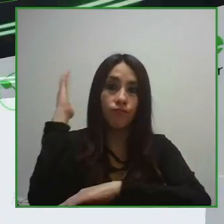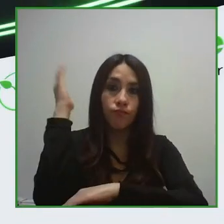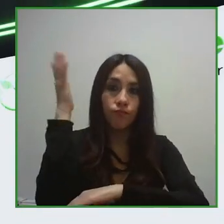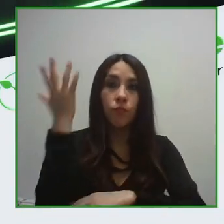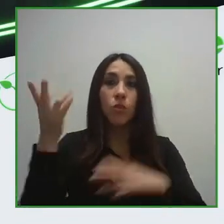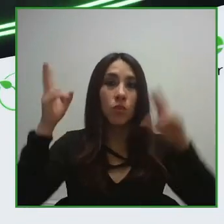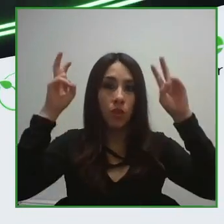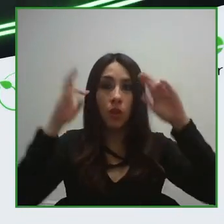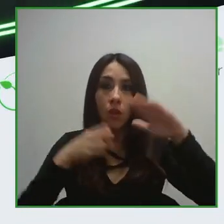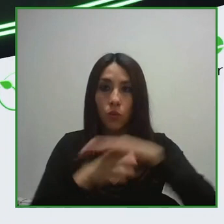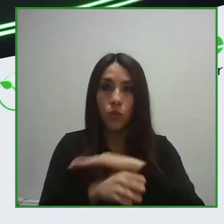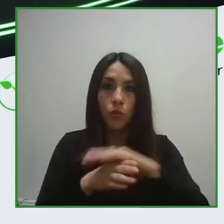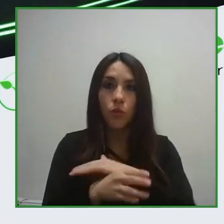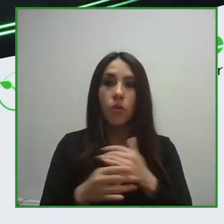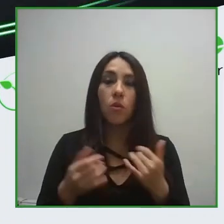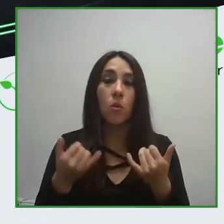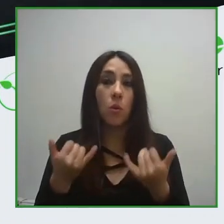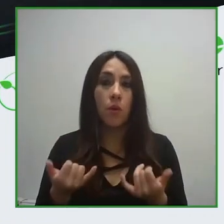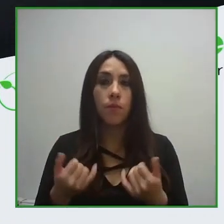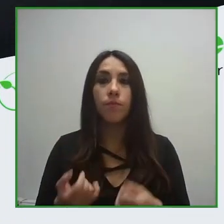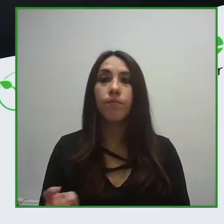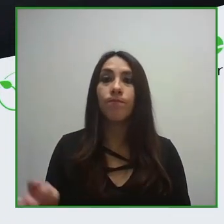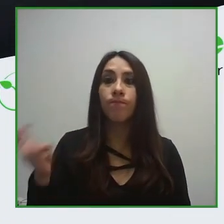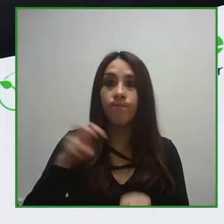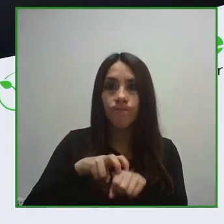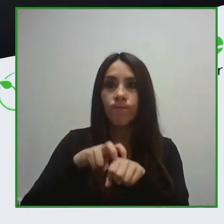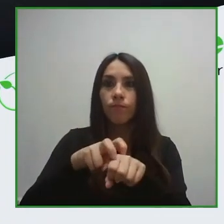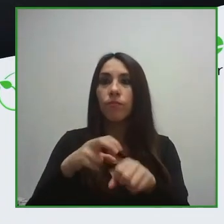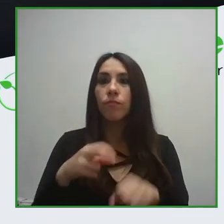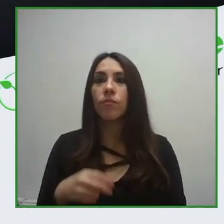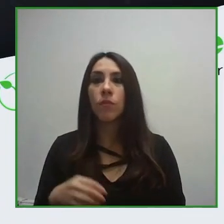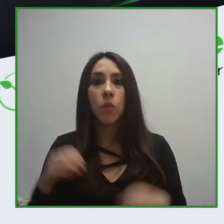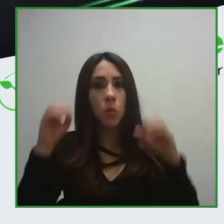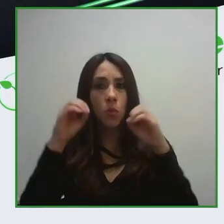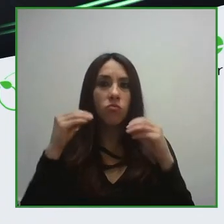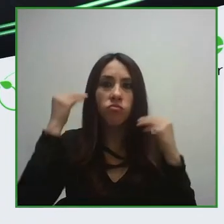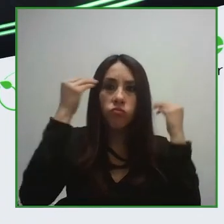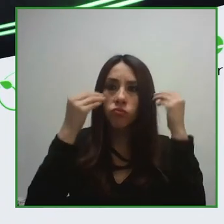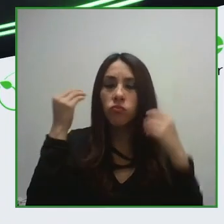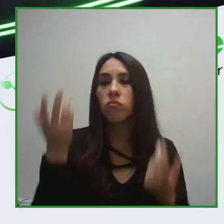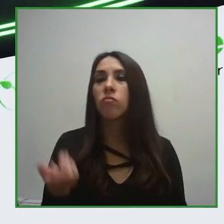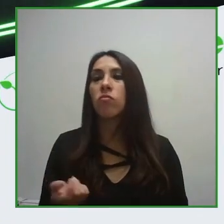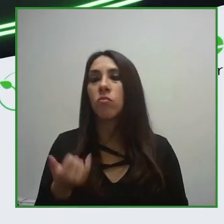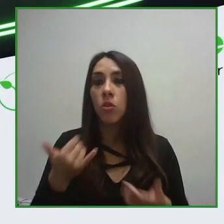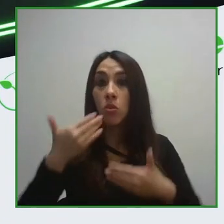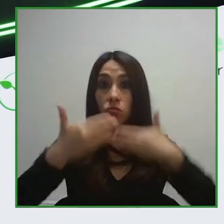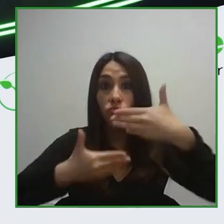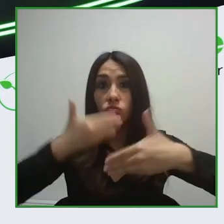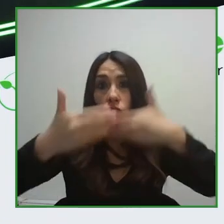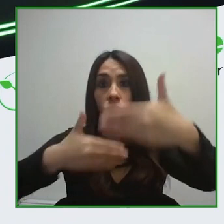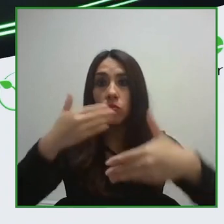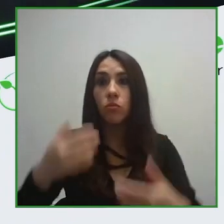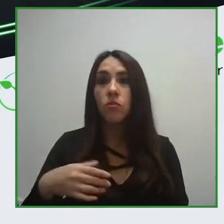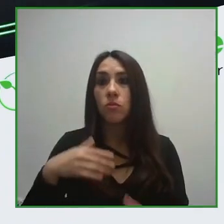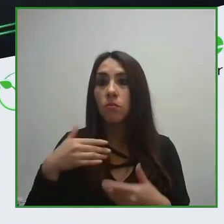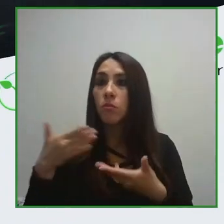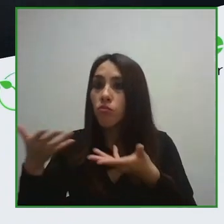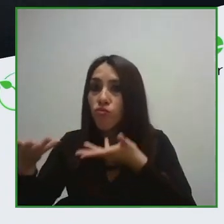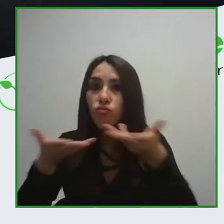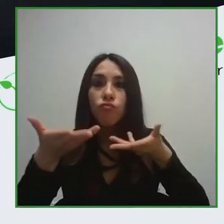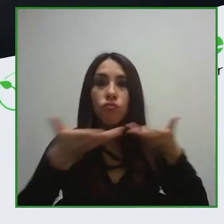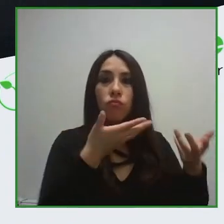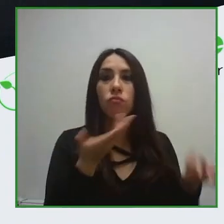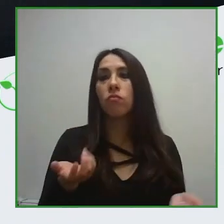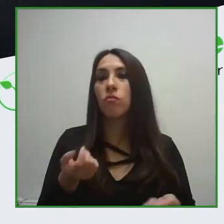duda, uno de los temas en los que más se ha avanzado al momento de hablar de accesibilidad, pero donde aún quedan barreras significativas que